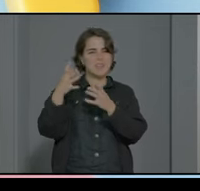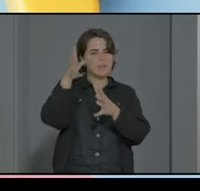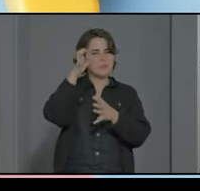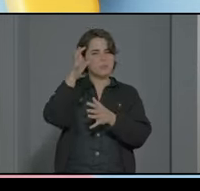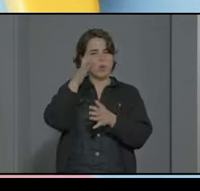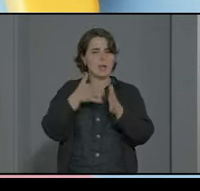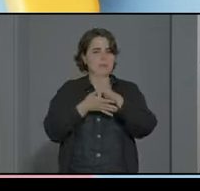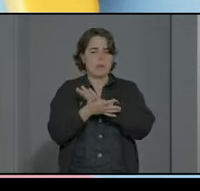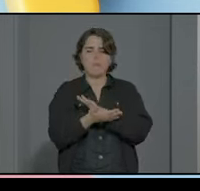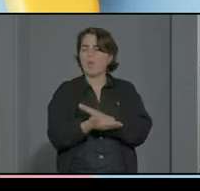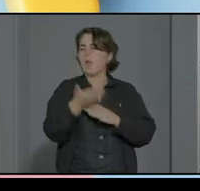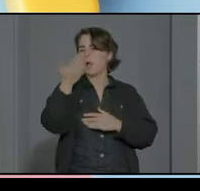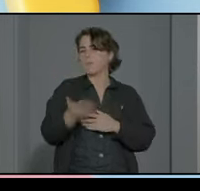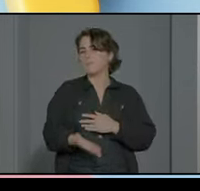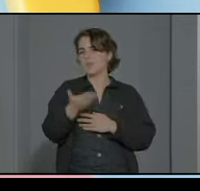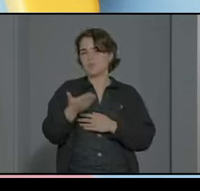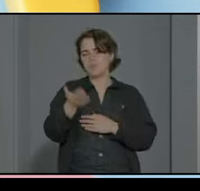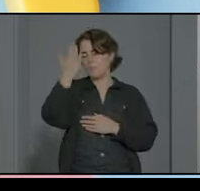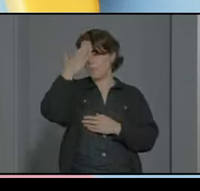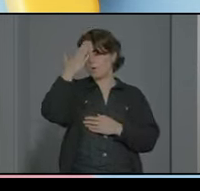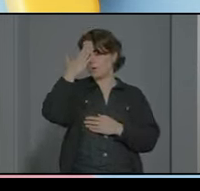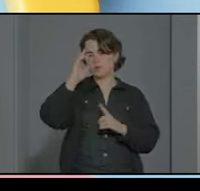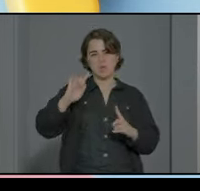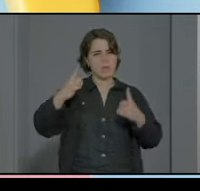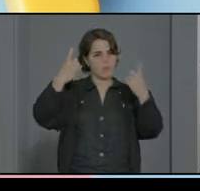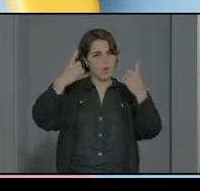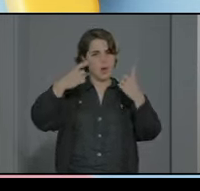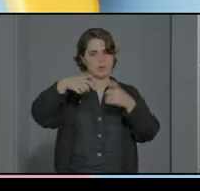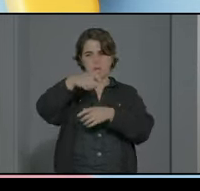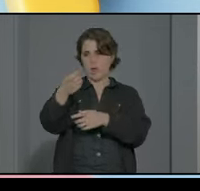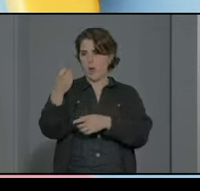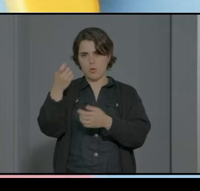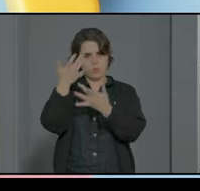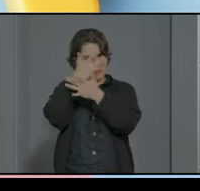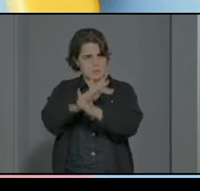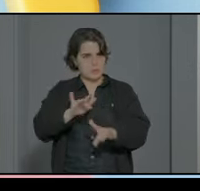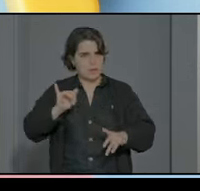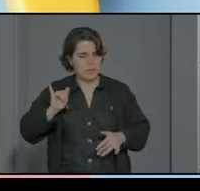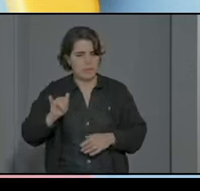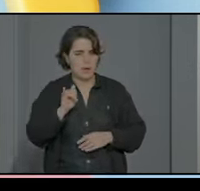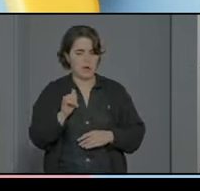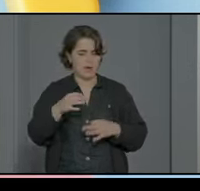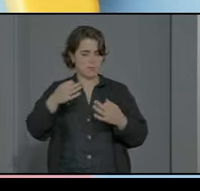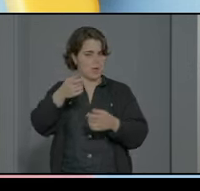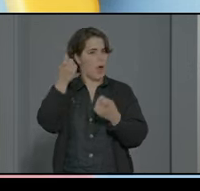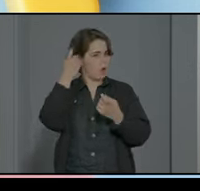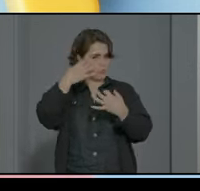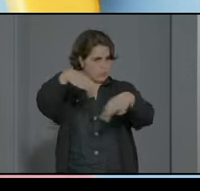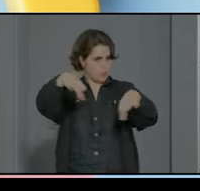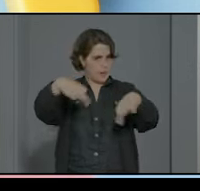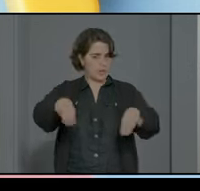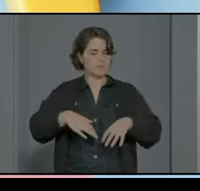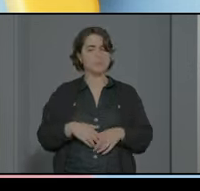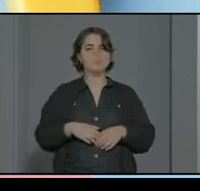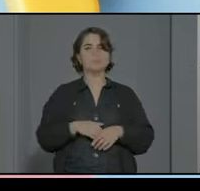principalmente lo que más concienciado se encuentran los chavales normotípicos y como